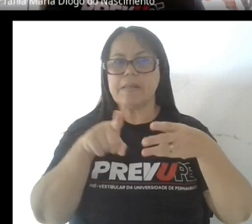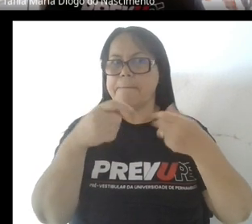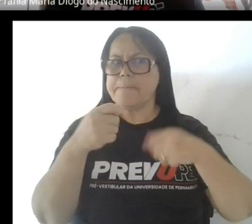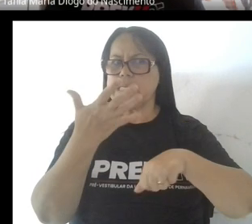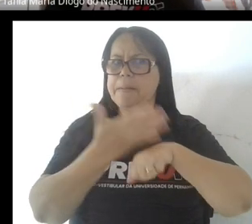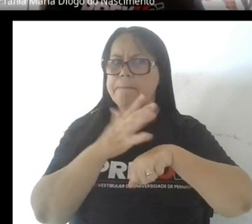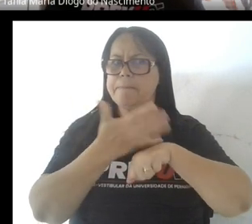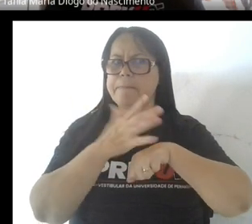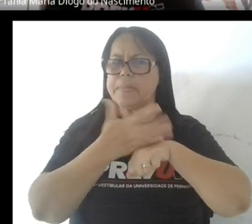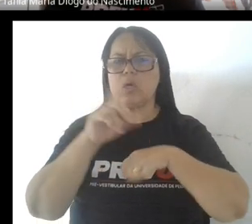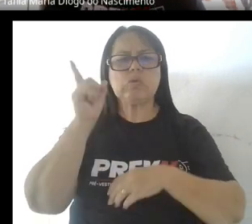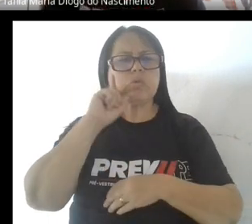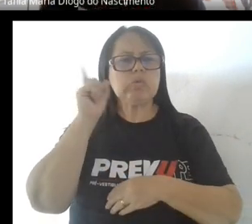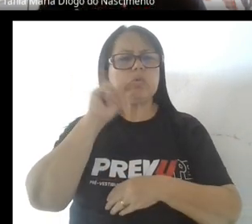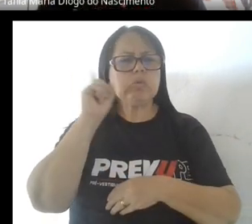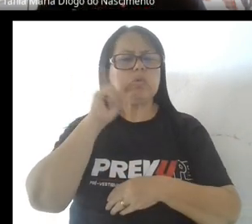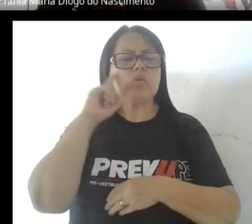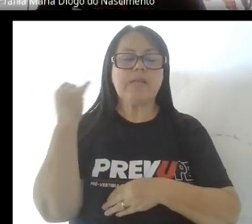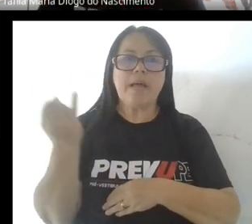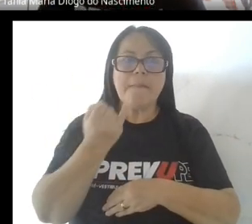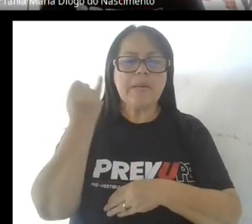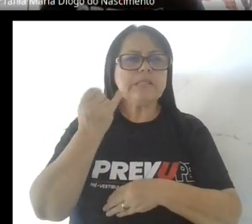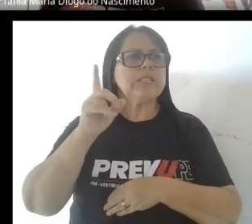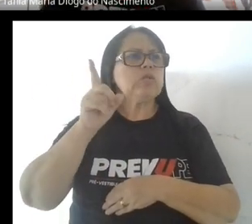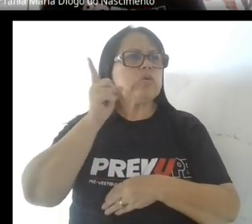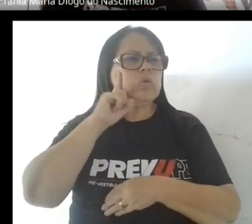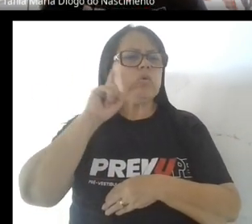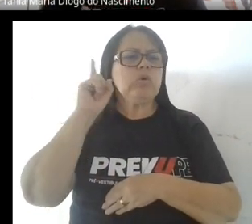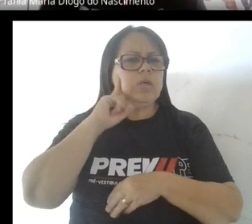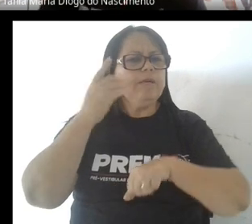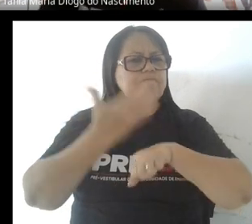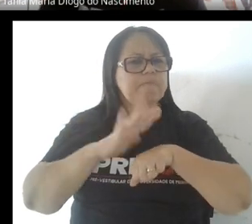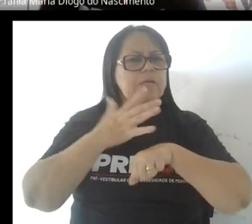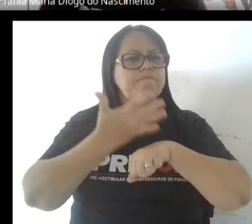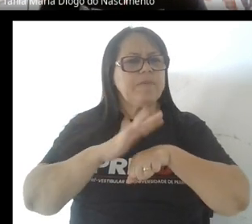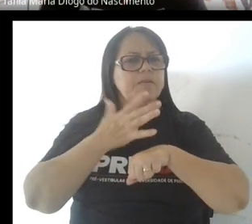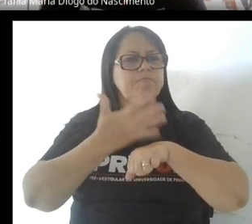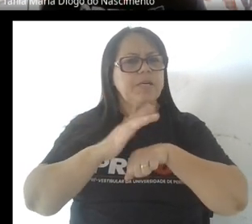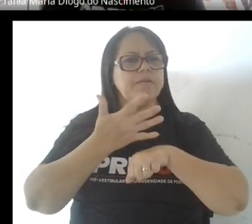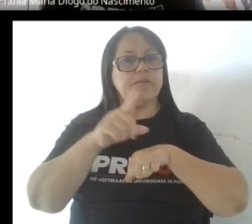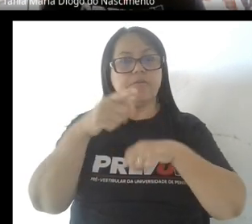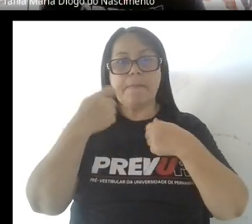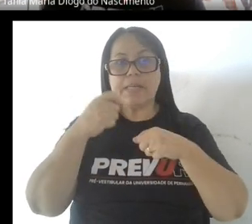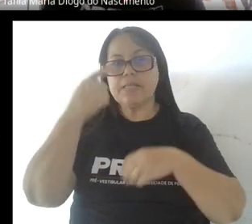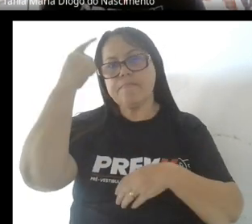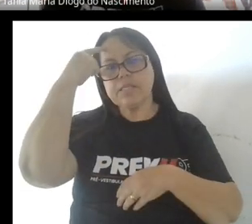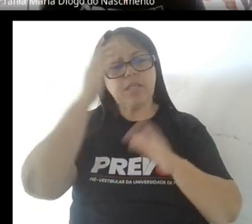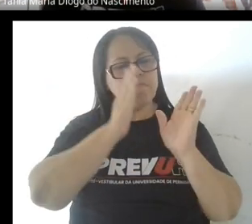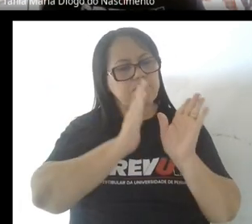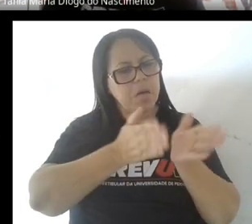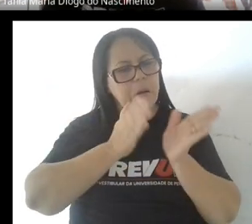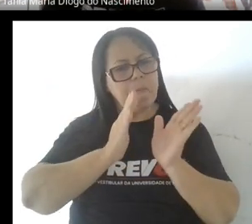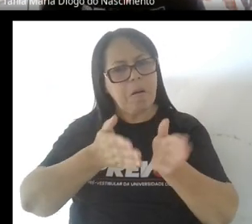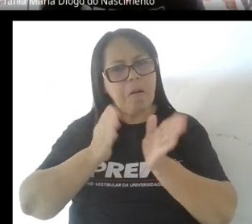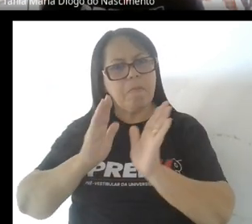practica todos los días. Muy importante esa práctica todos los días. Establece una rutina de estudios.